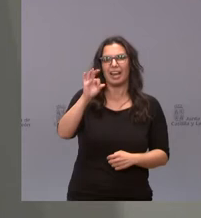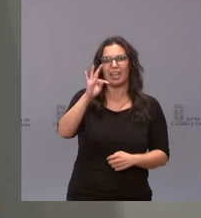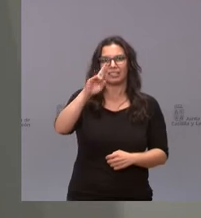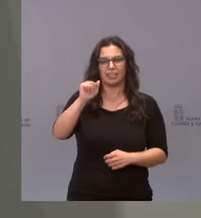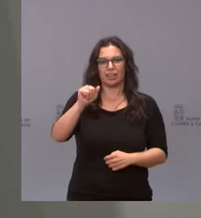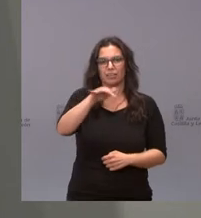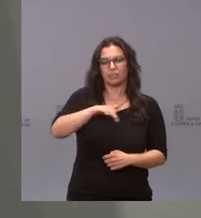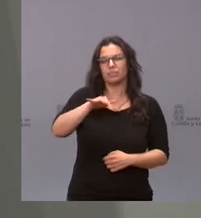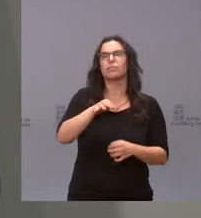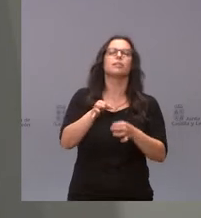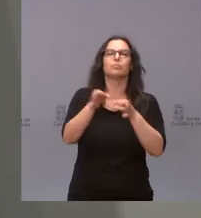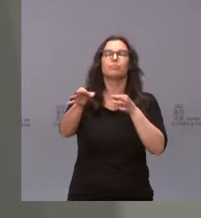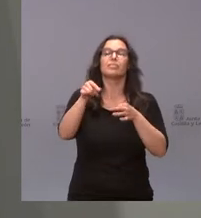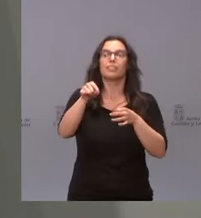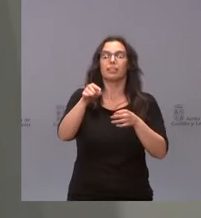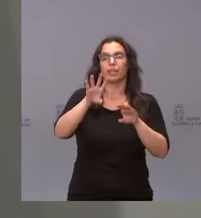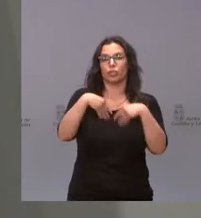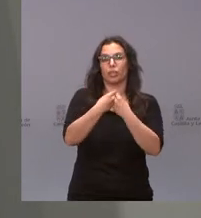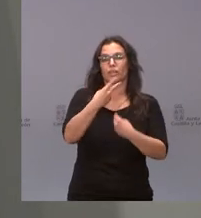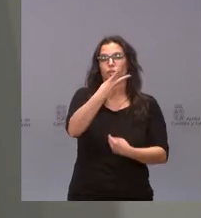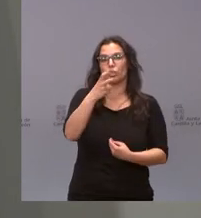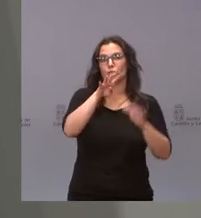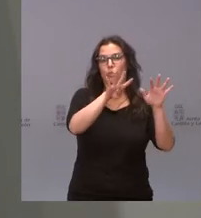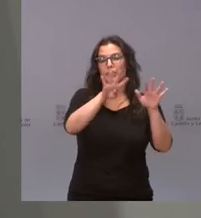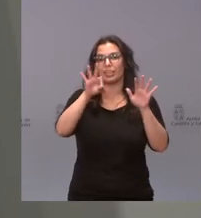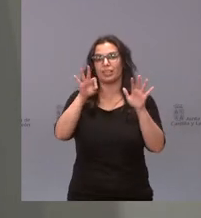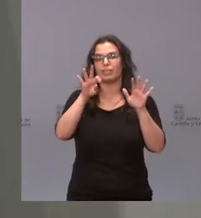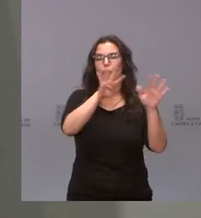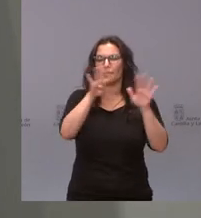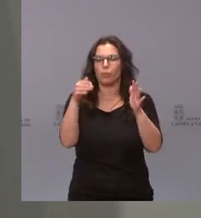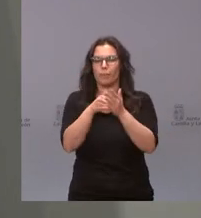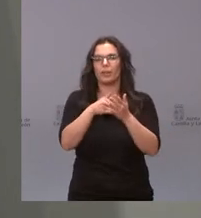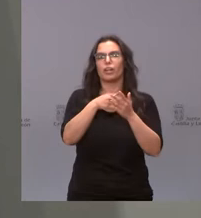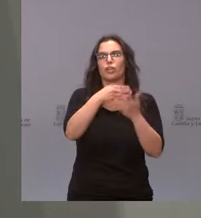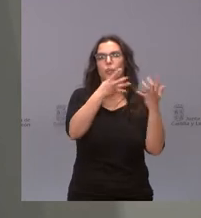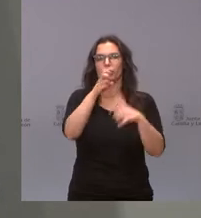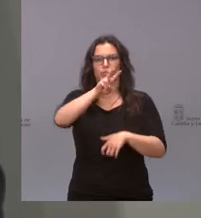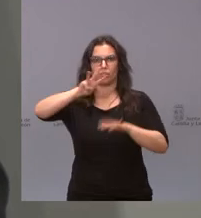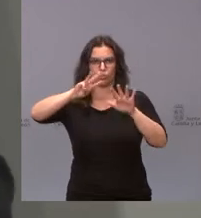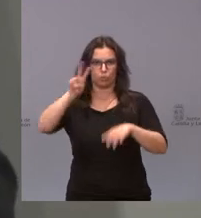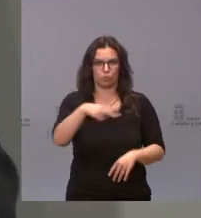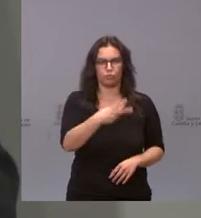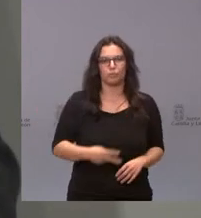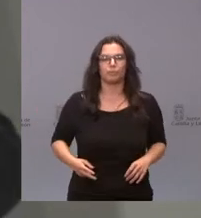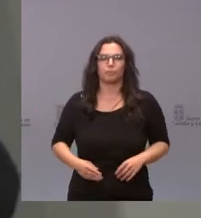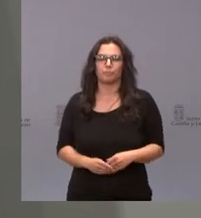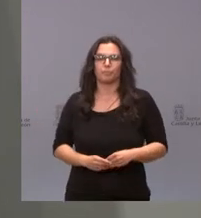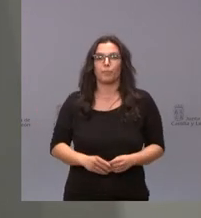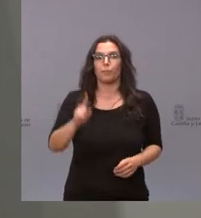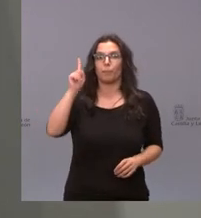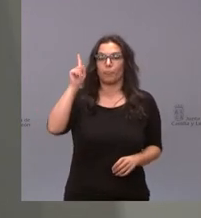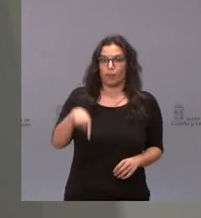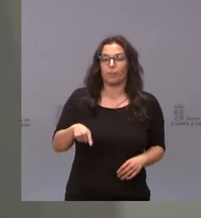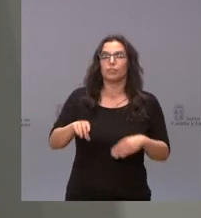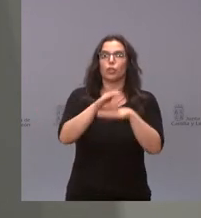de la Lilla de Río Carrión, por un importe total de 299.928 euros. También la